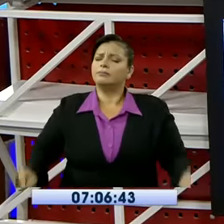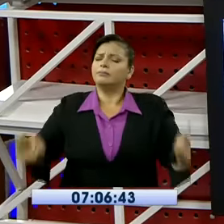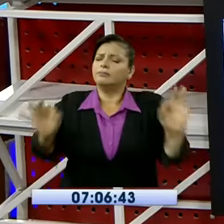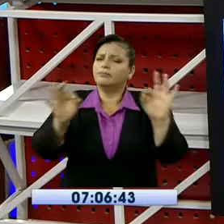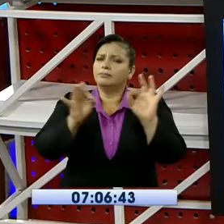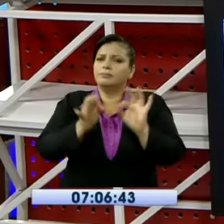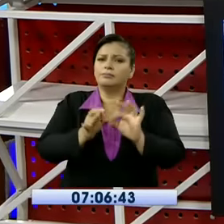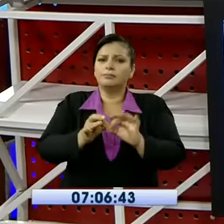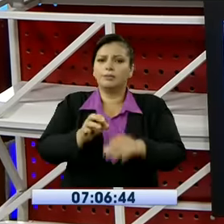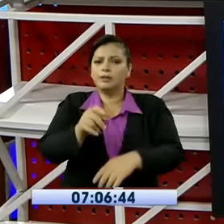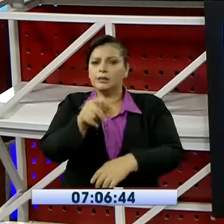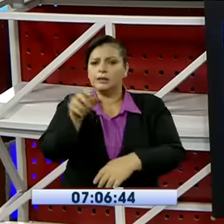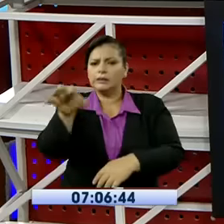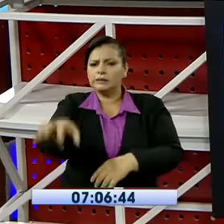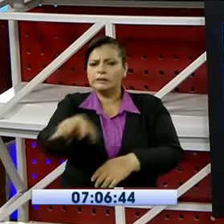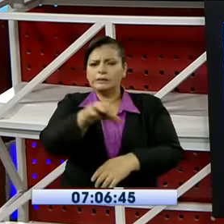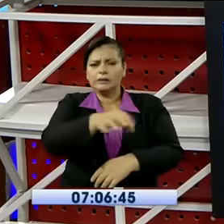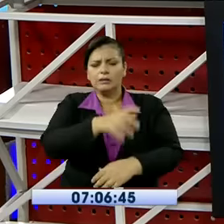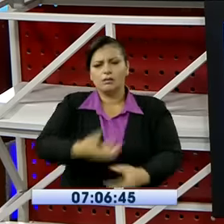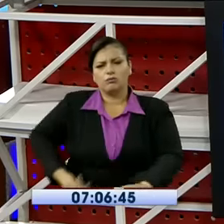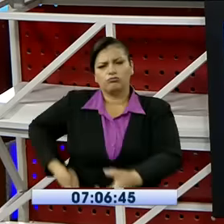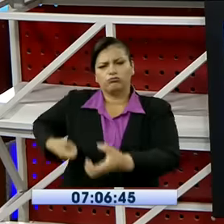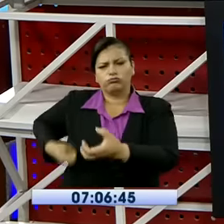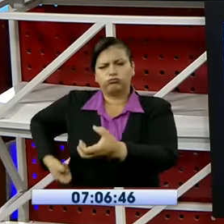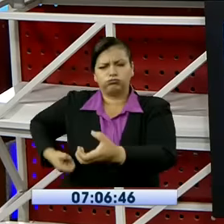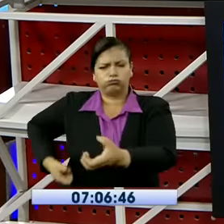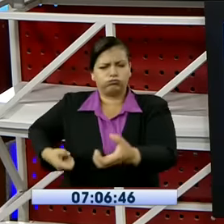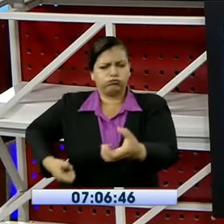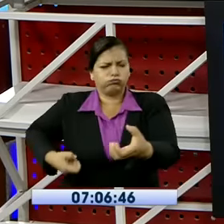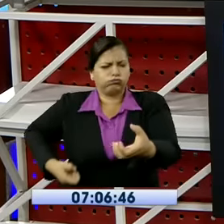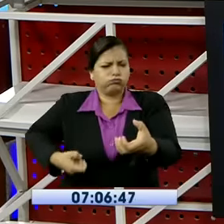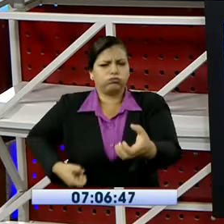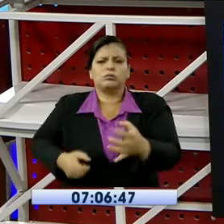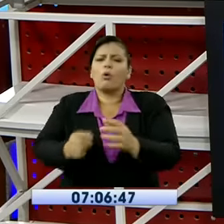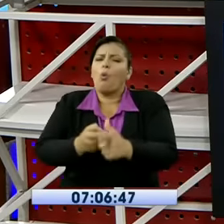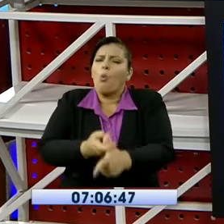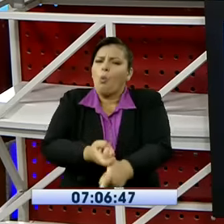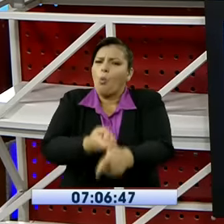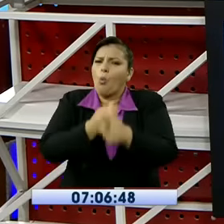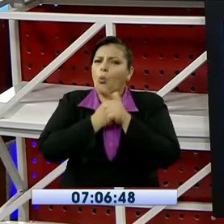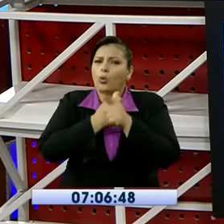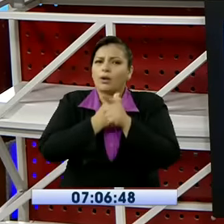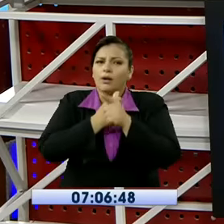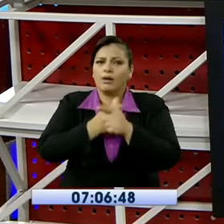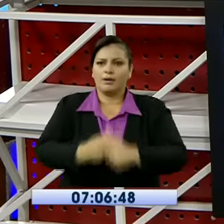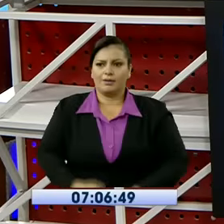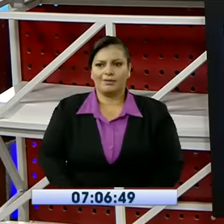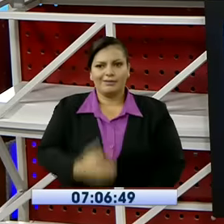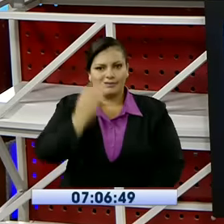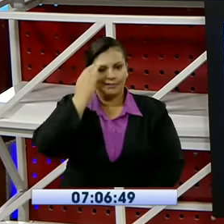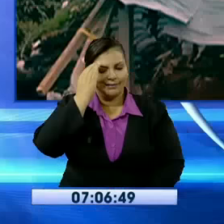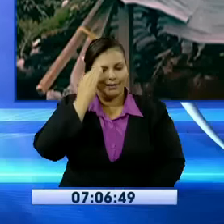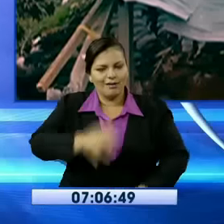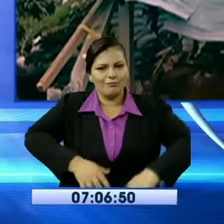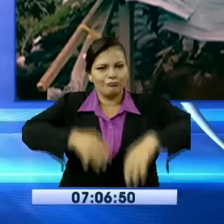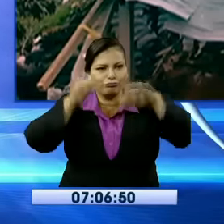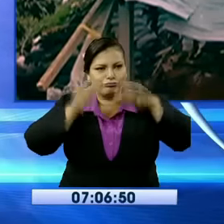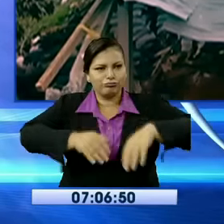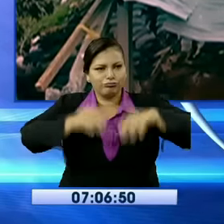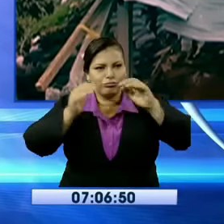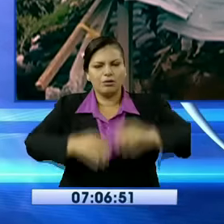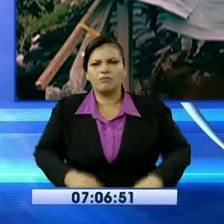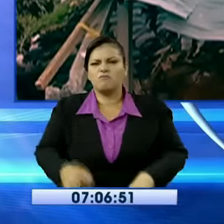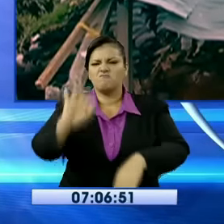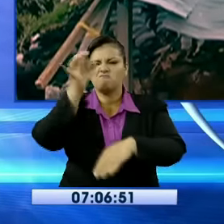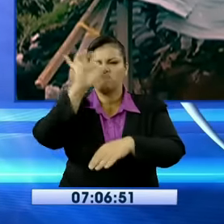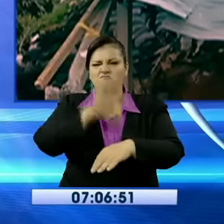donde, pues, como hemos visto, la presencia de las lluvias coadyuva a la proliferación de los mosquitos y con ello las enfermedades.